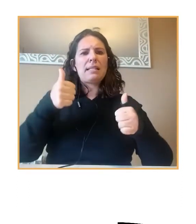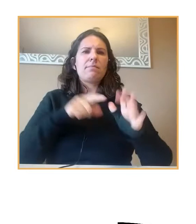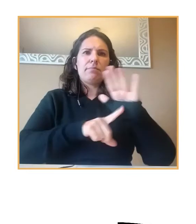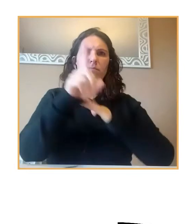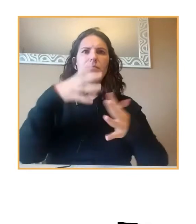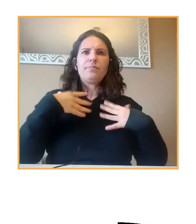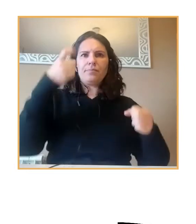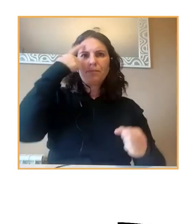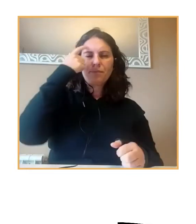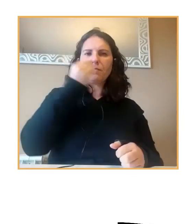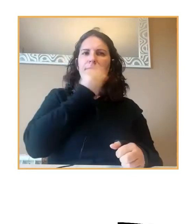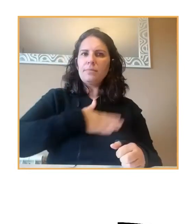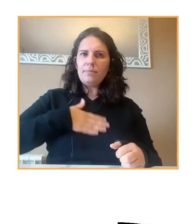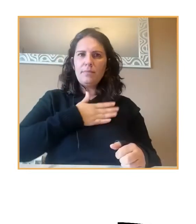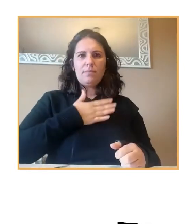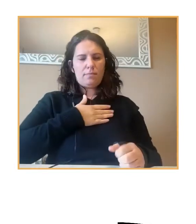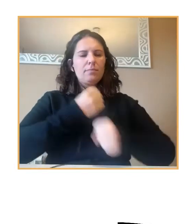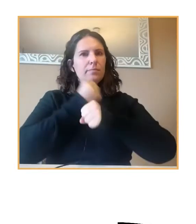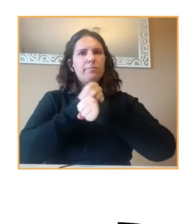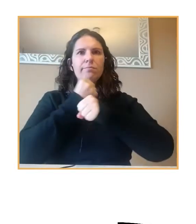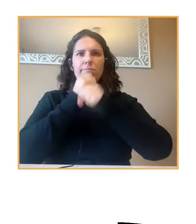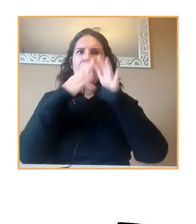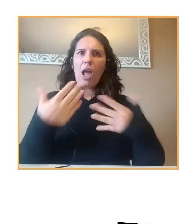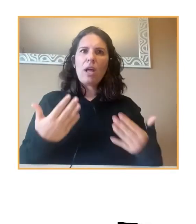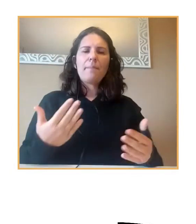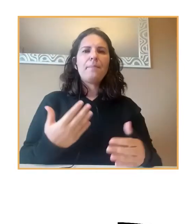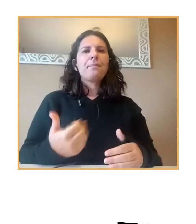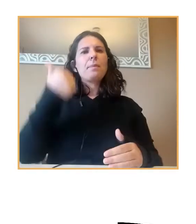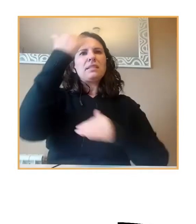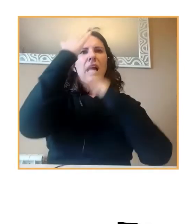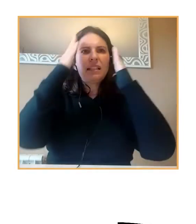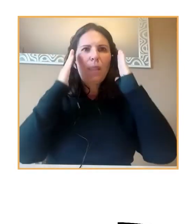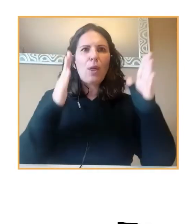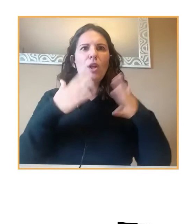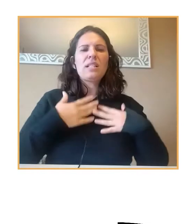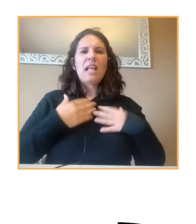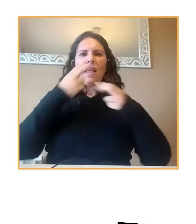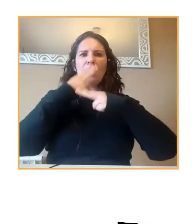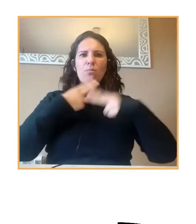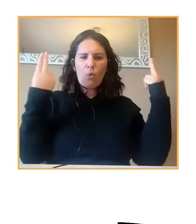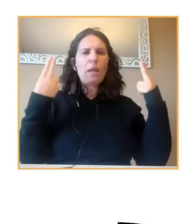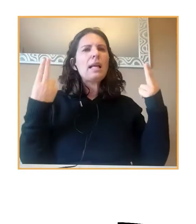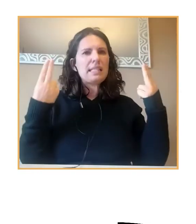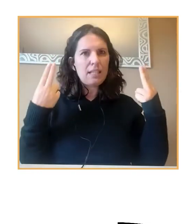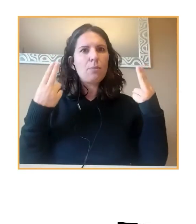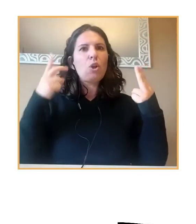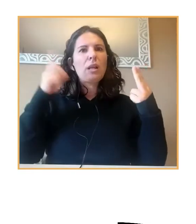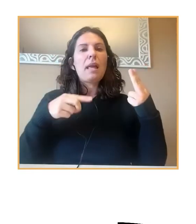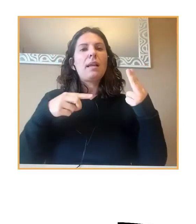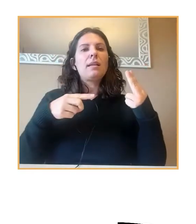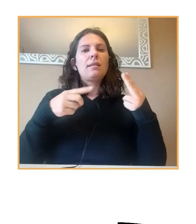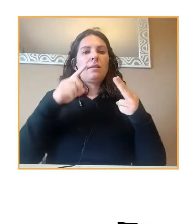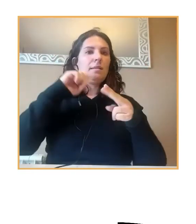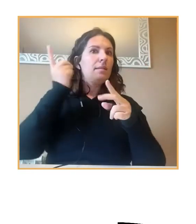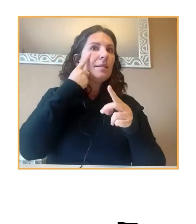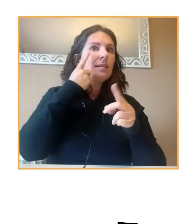en eso estamos o sea incrementar la atención en la sanidad pública por supuesto pero también la detección e intervención temprana en las